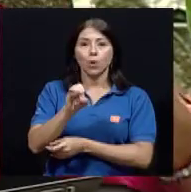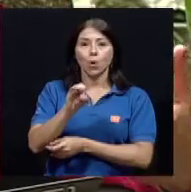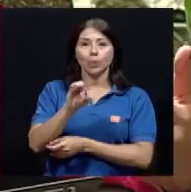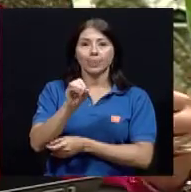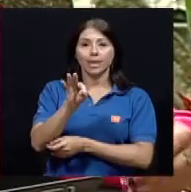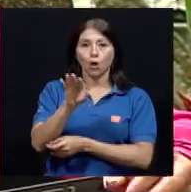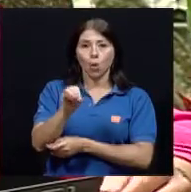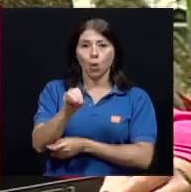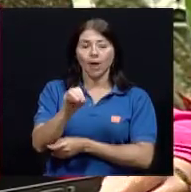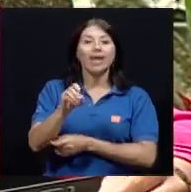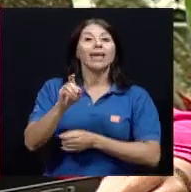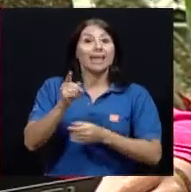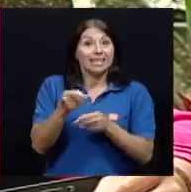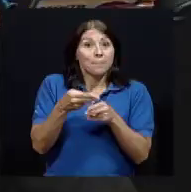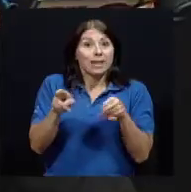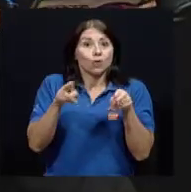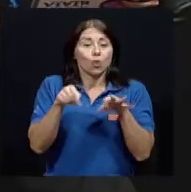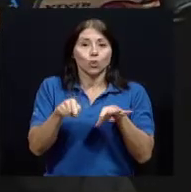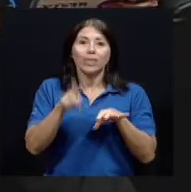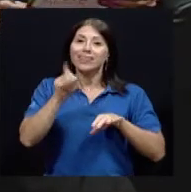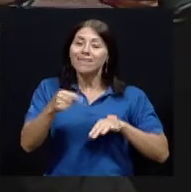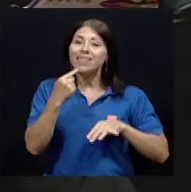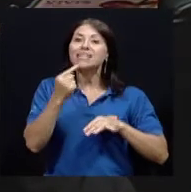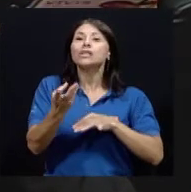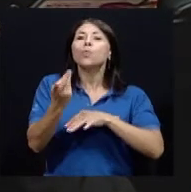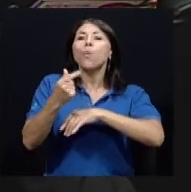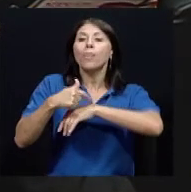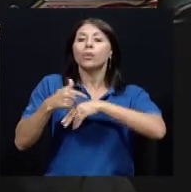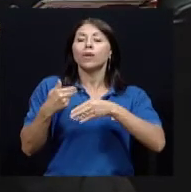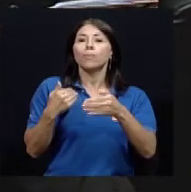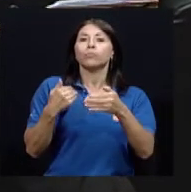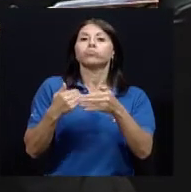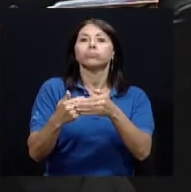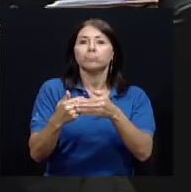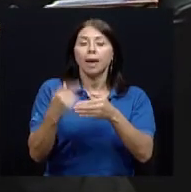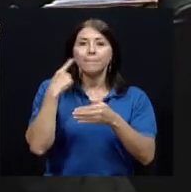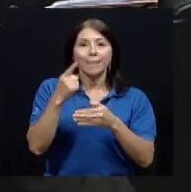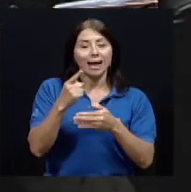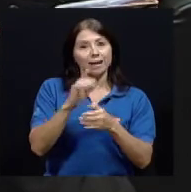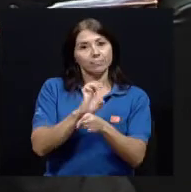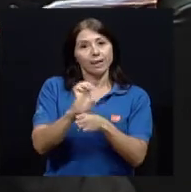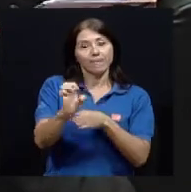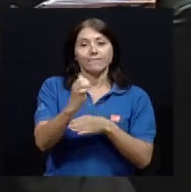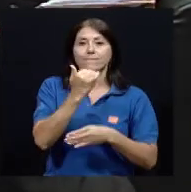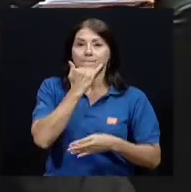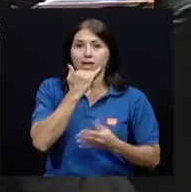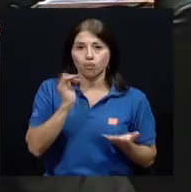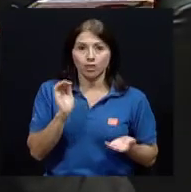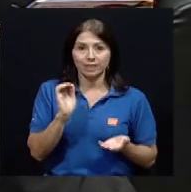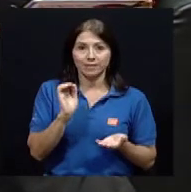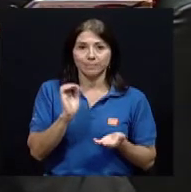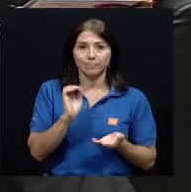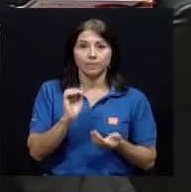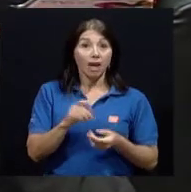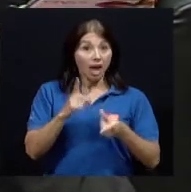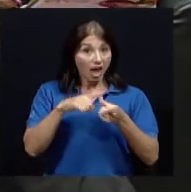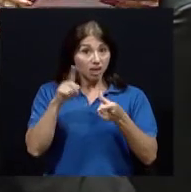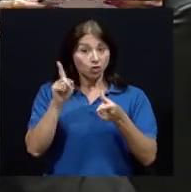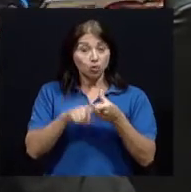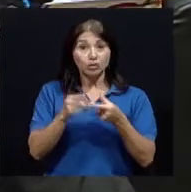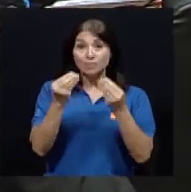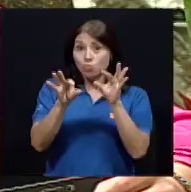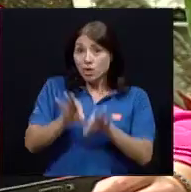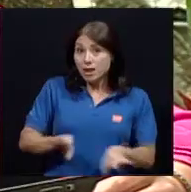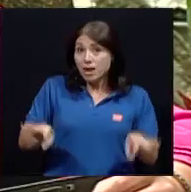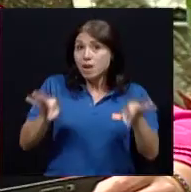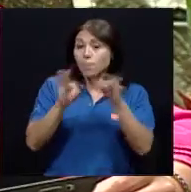errores en la administración del mismo. Entonces esa etiqueta es indispensable guardarla, normalmente la gente esa cubierta la